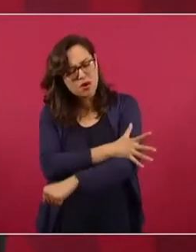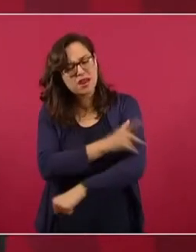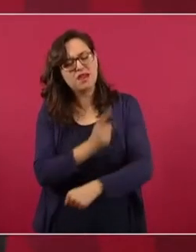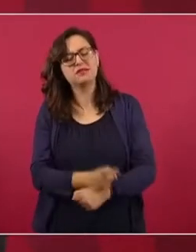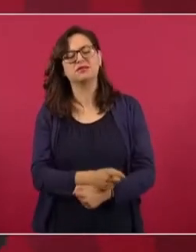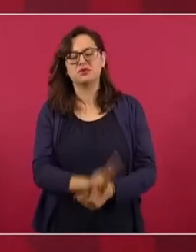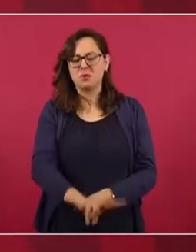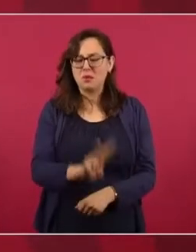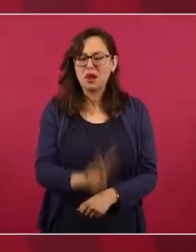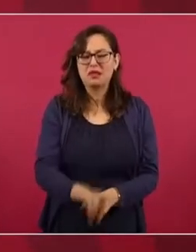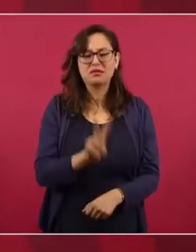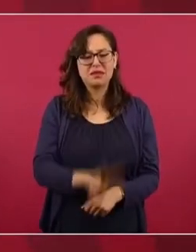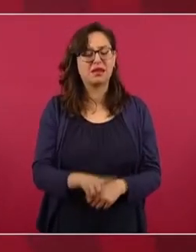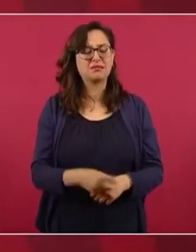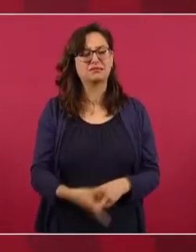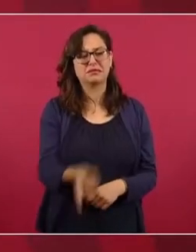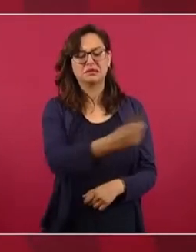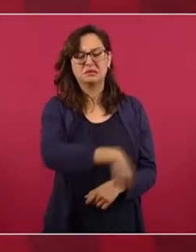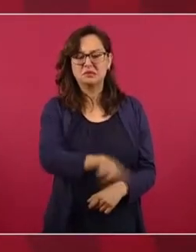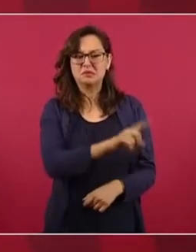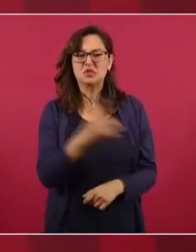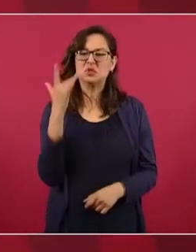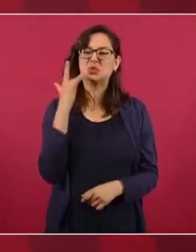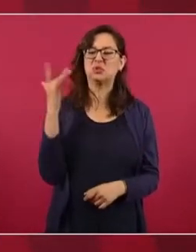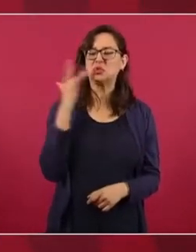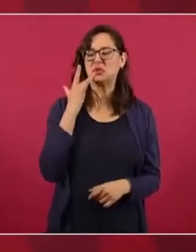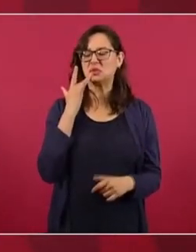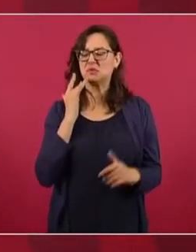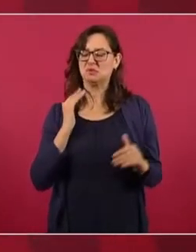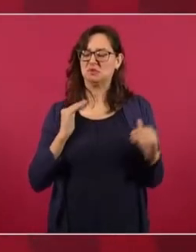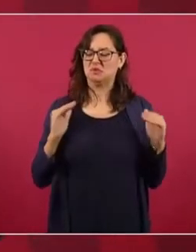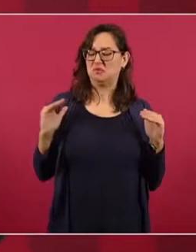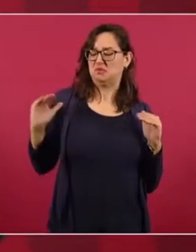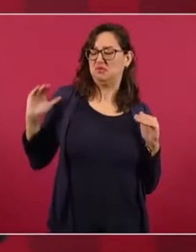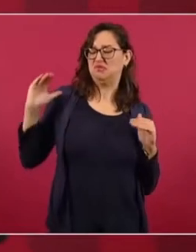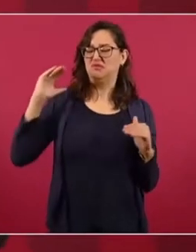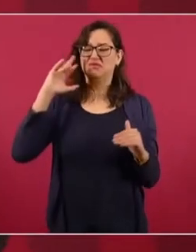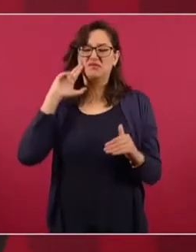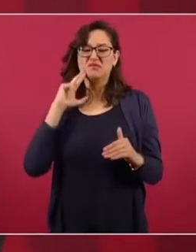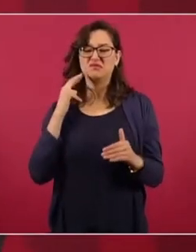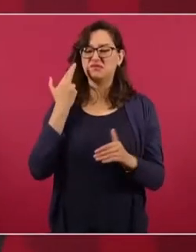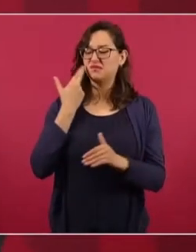su clasismo, su racismo.